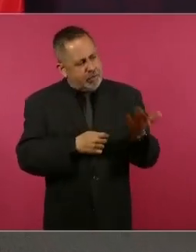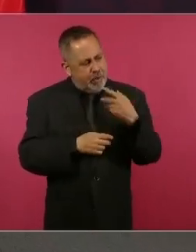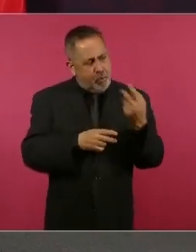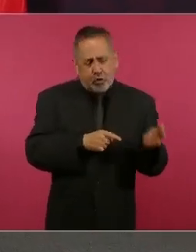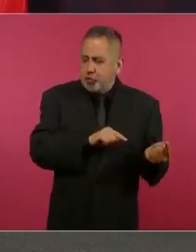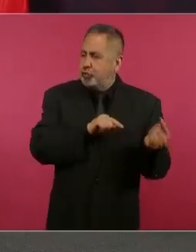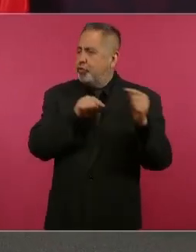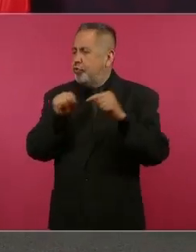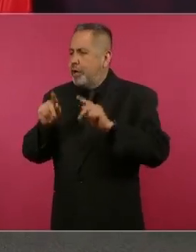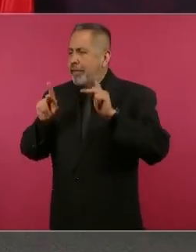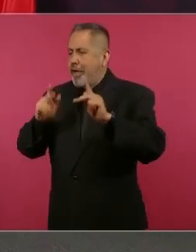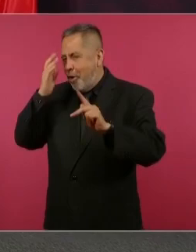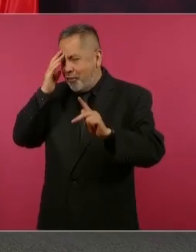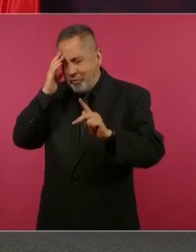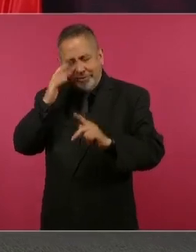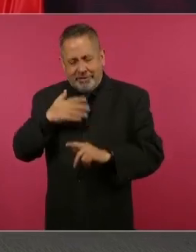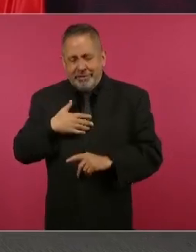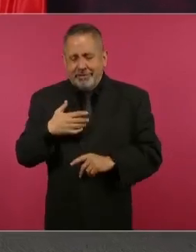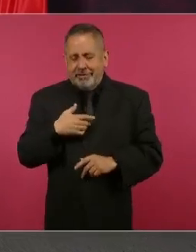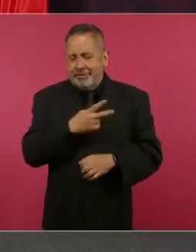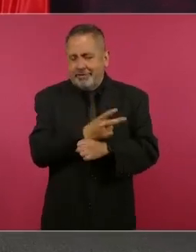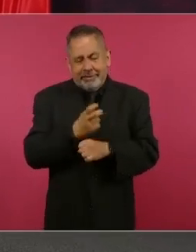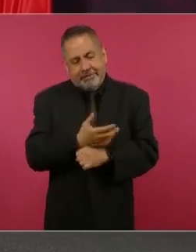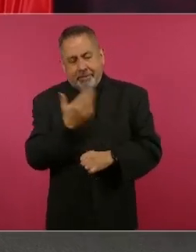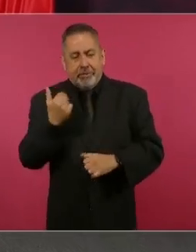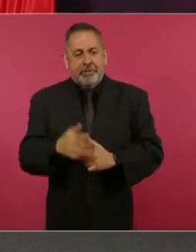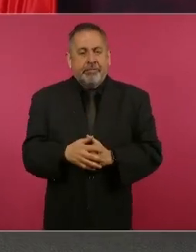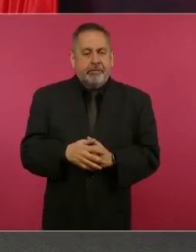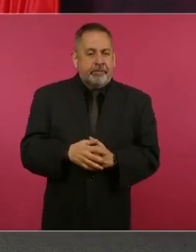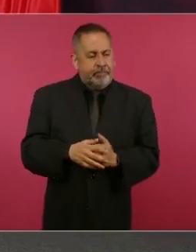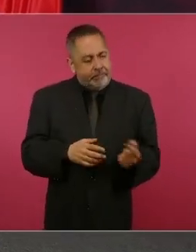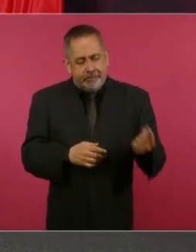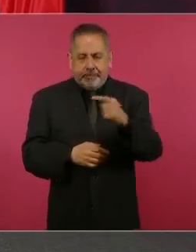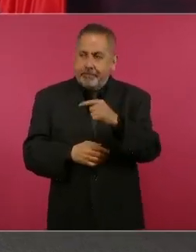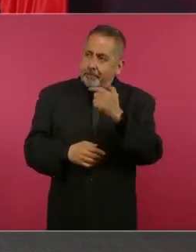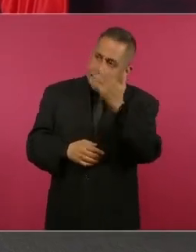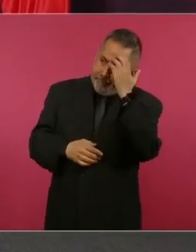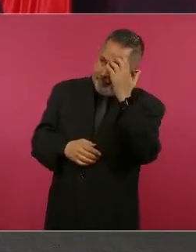a que vayan,